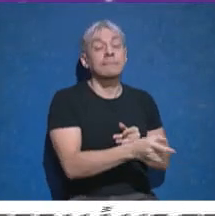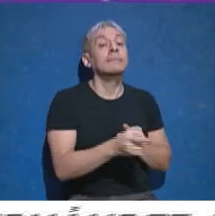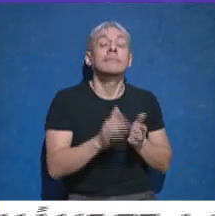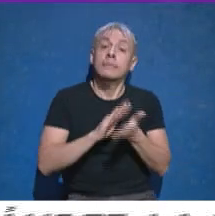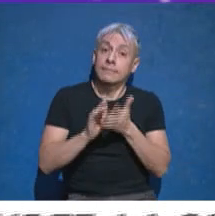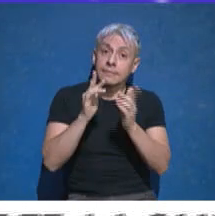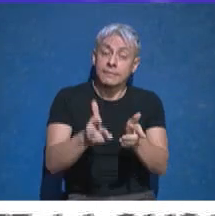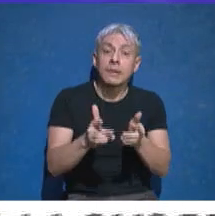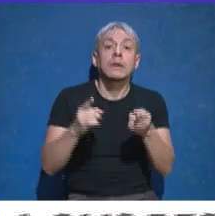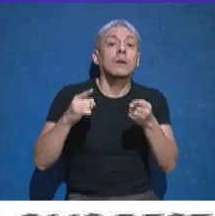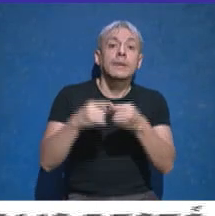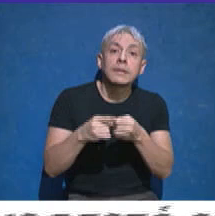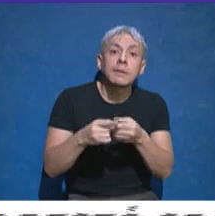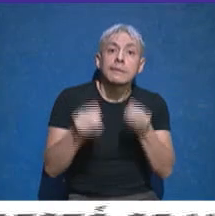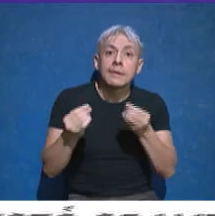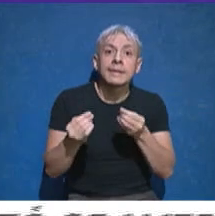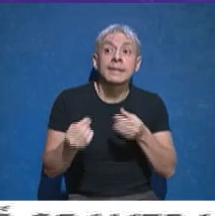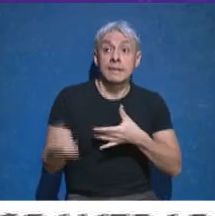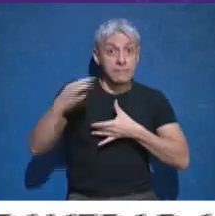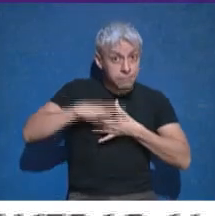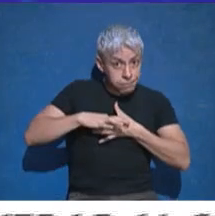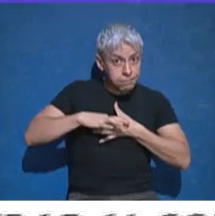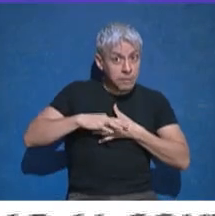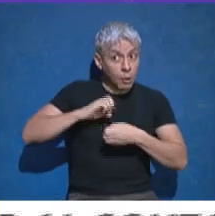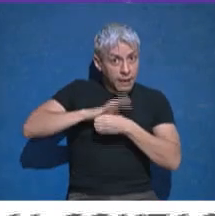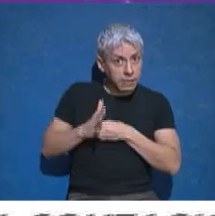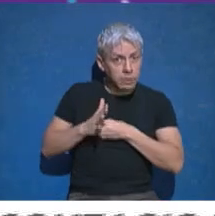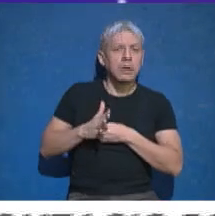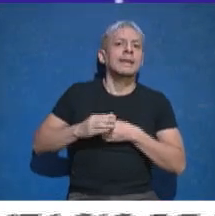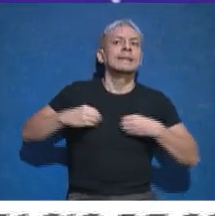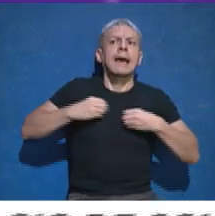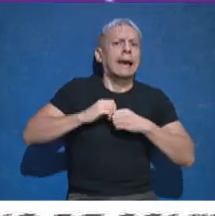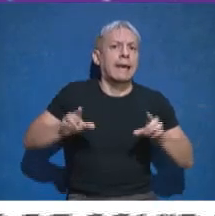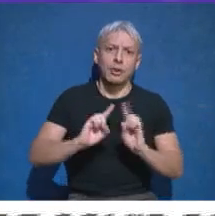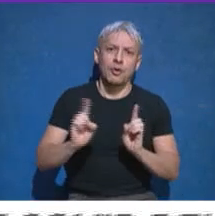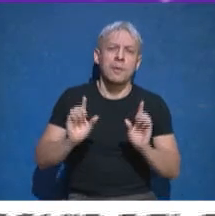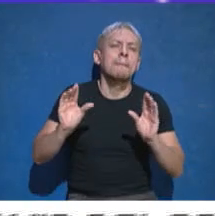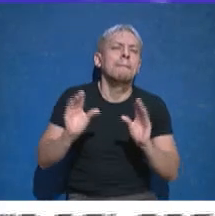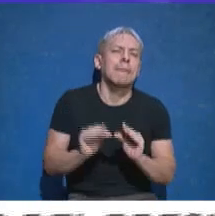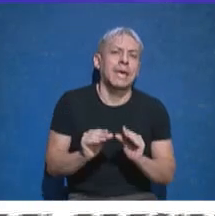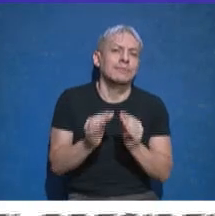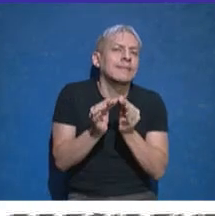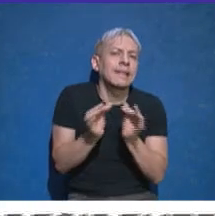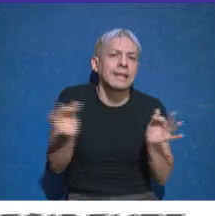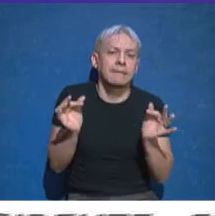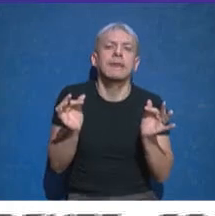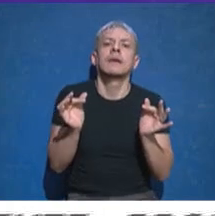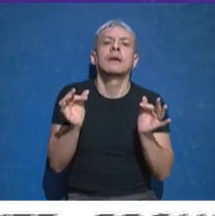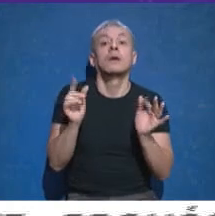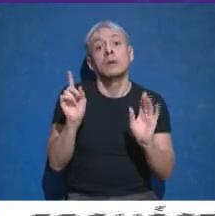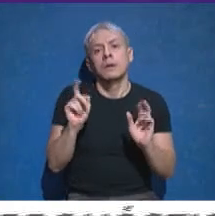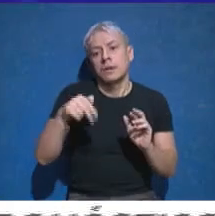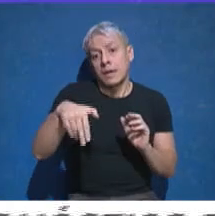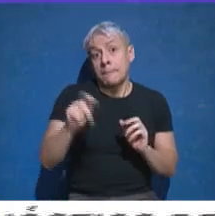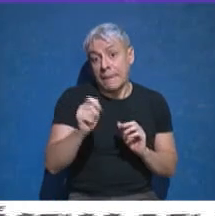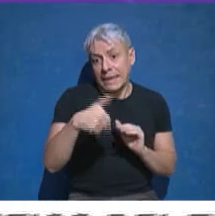tiene que ver con la disminución de las formas graves de la enfermedad. En ese sentido se busca que durante este mes tengamos la mayor cantidad